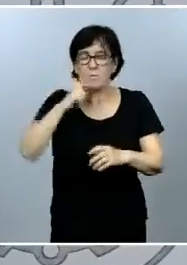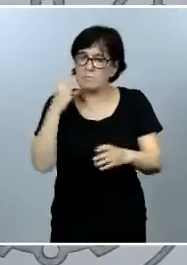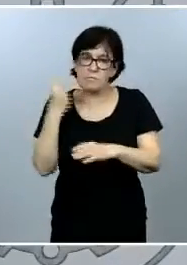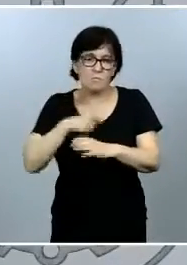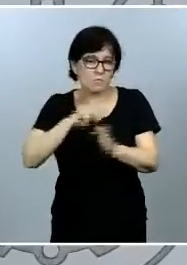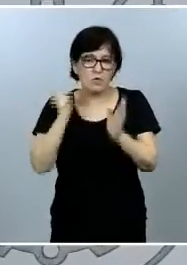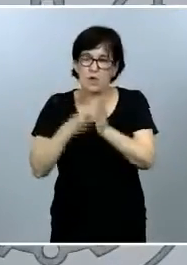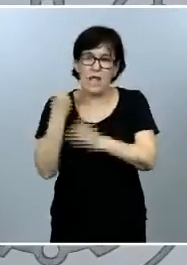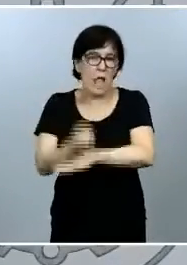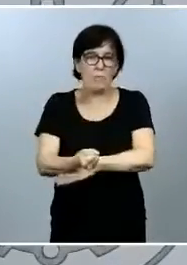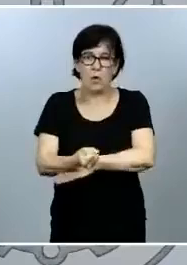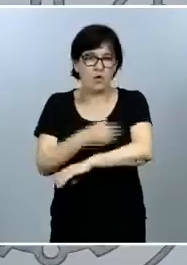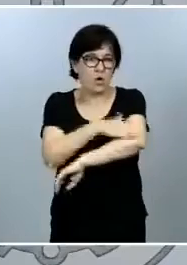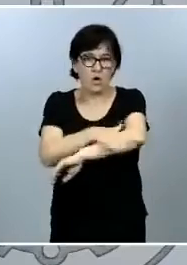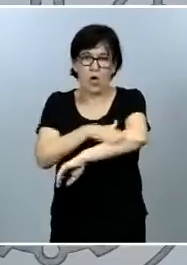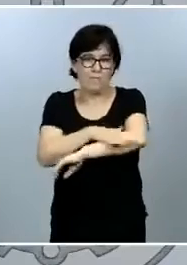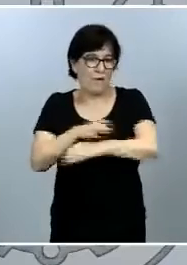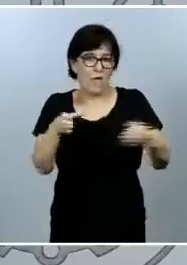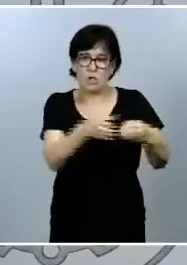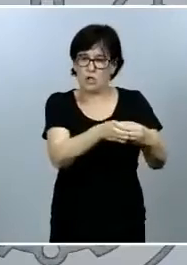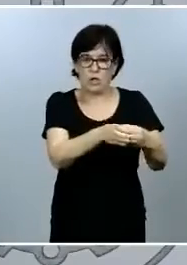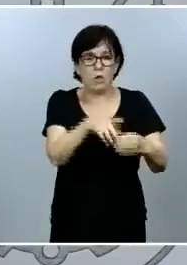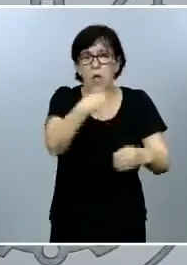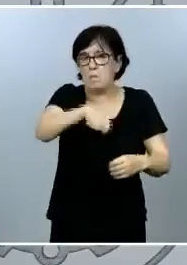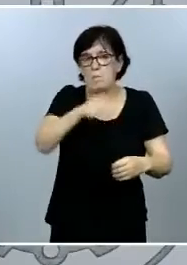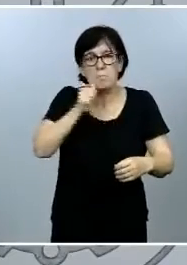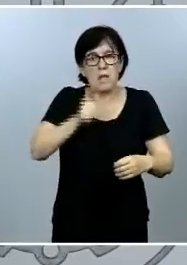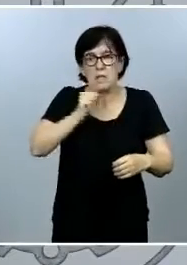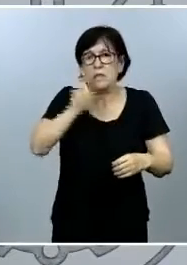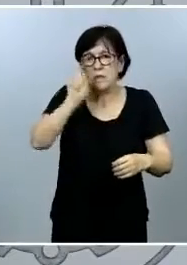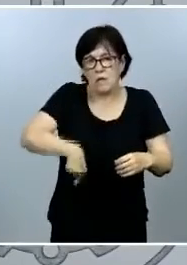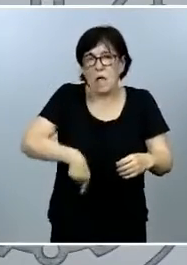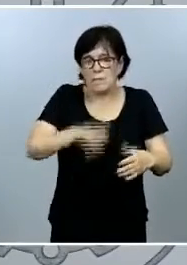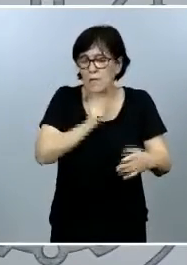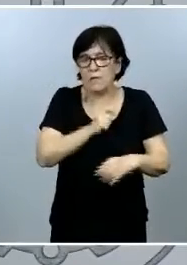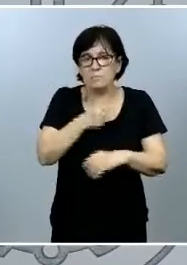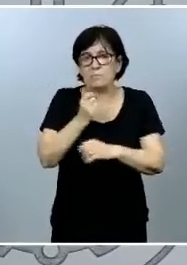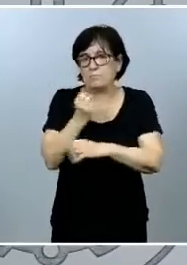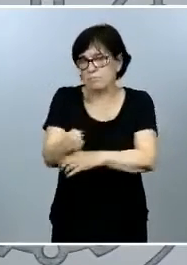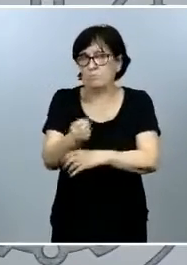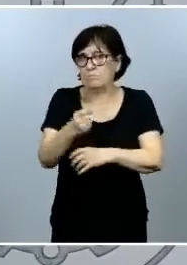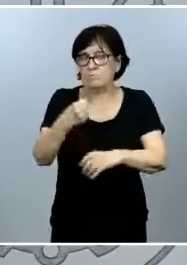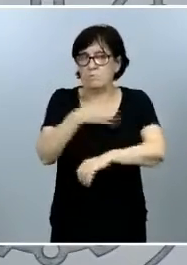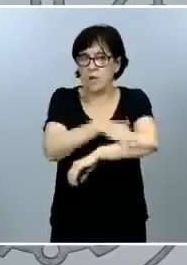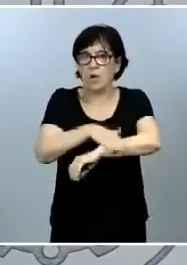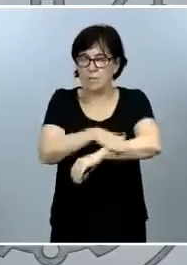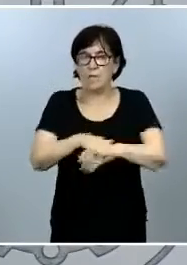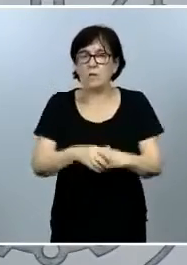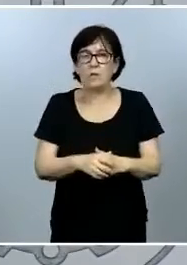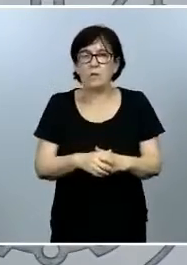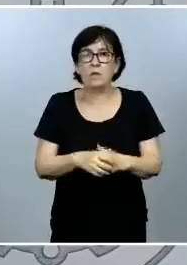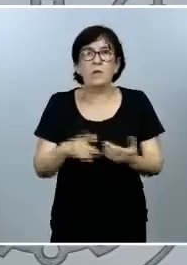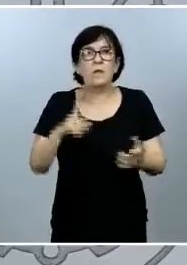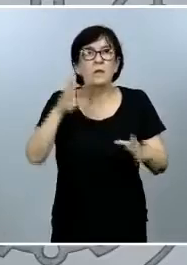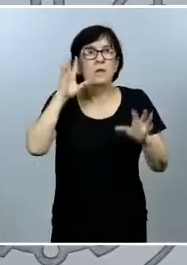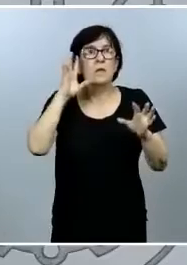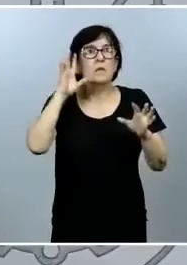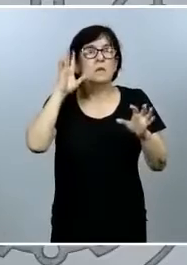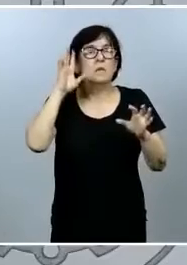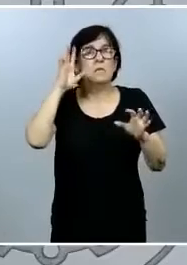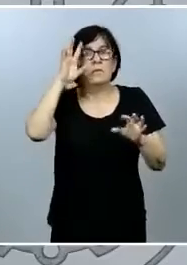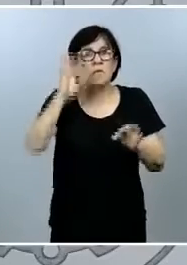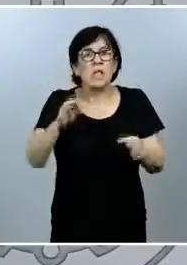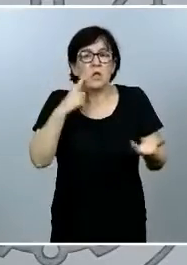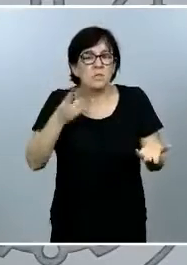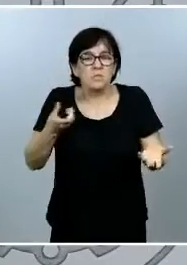gobierno de España y con el presidente con el apoyo del presidente del gobierno y creo que no hace falta transmitir